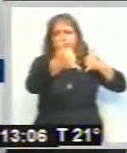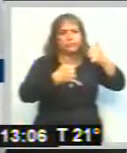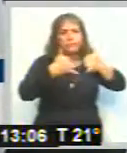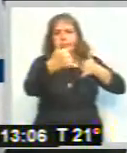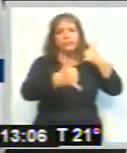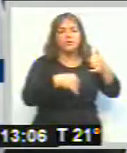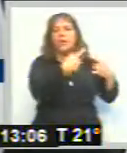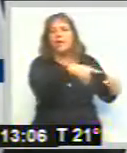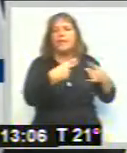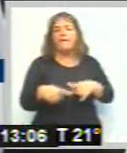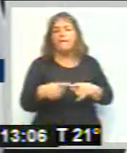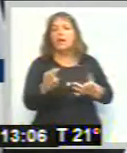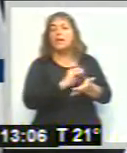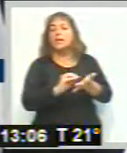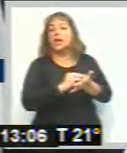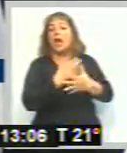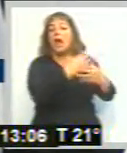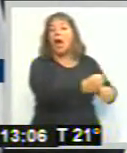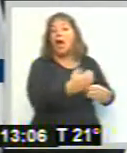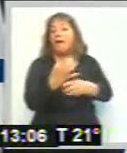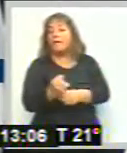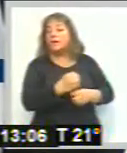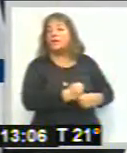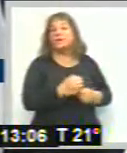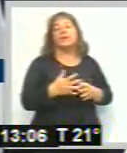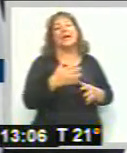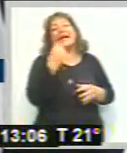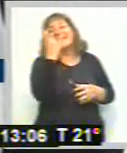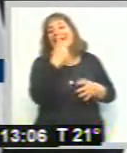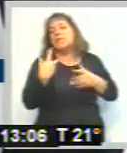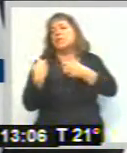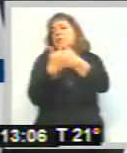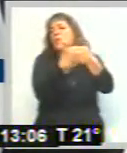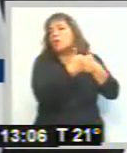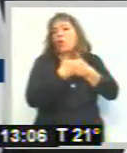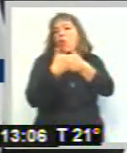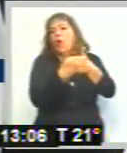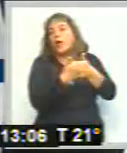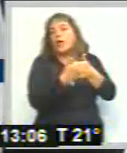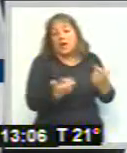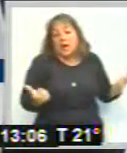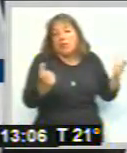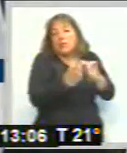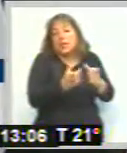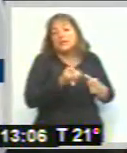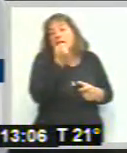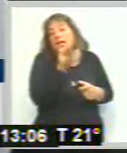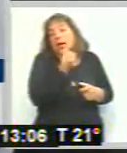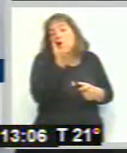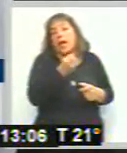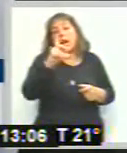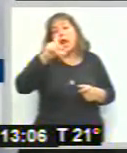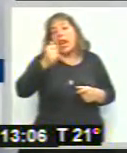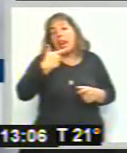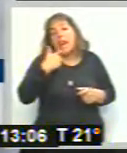distintas partes, se ha casi coincidido en que esta audiencia en la que el imputado Lassi prestaría declaración